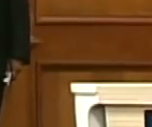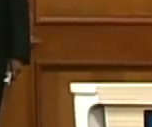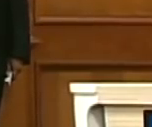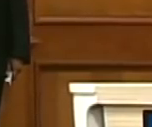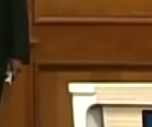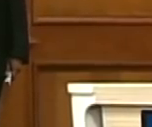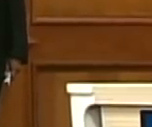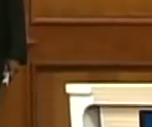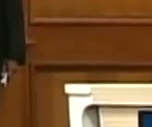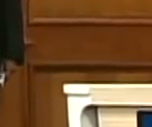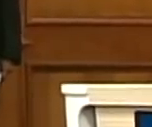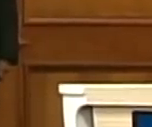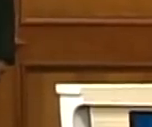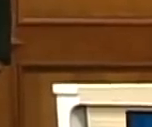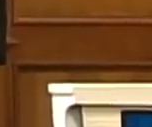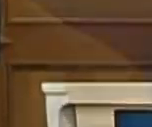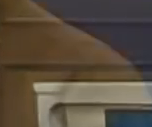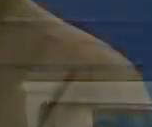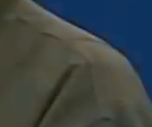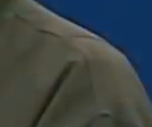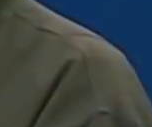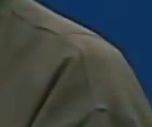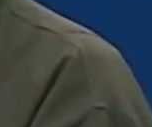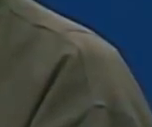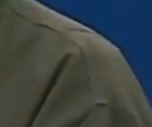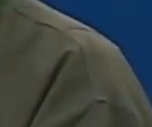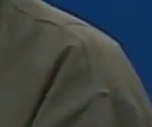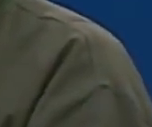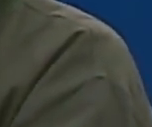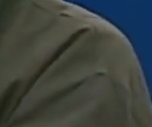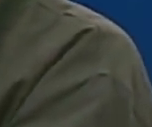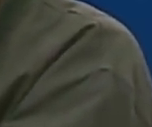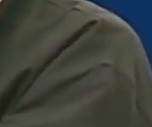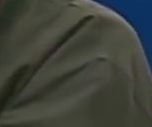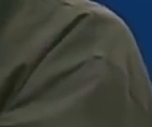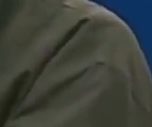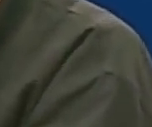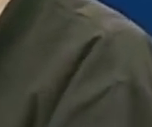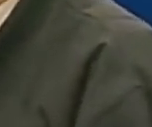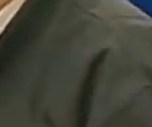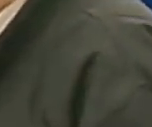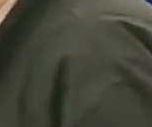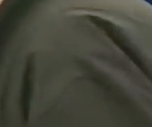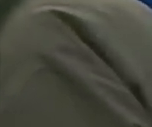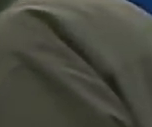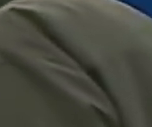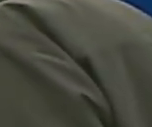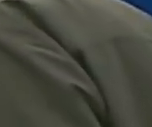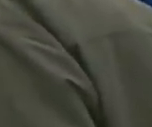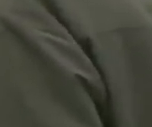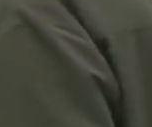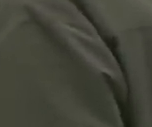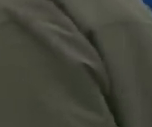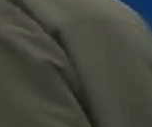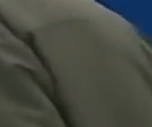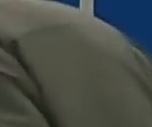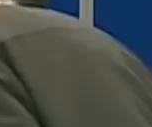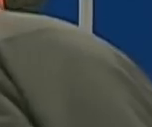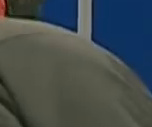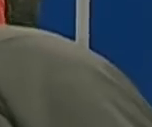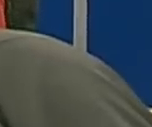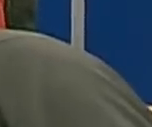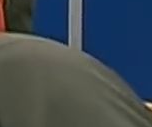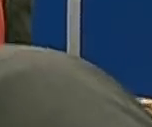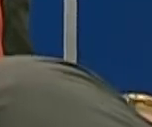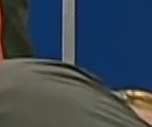el jefe de Estado venezolanos a investigadores, historiadores de la República Bolivariana de Venezuela en el Salón